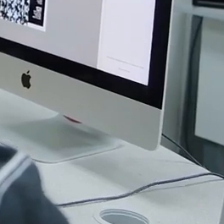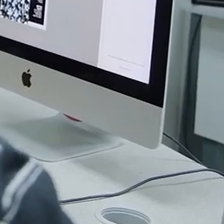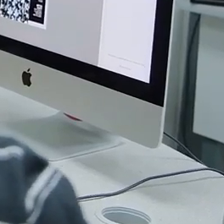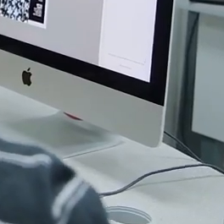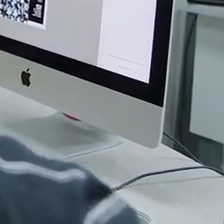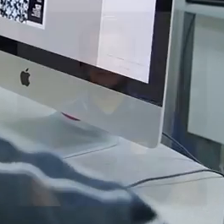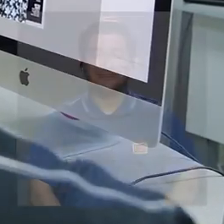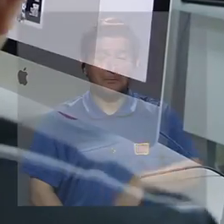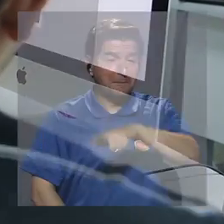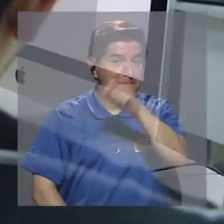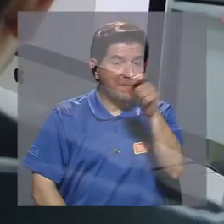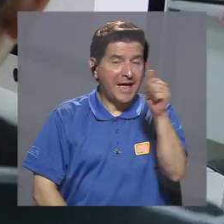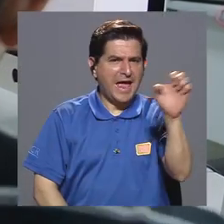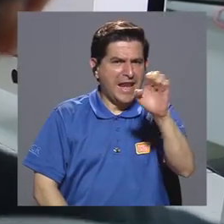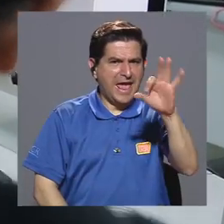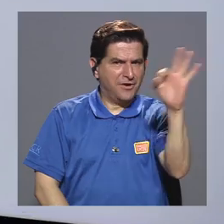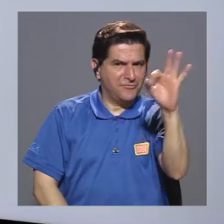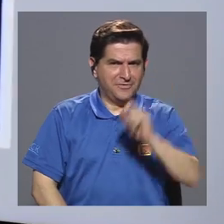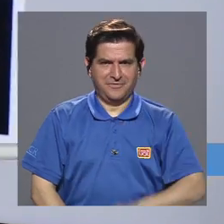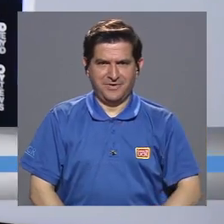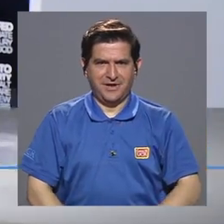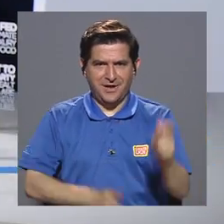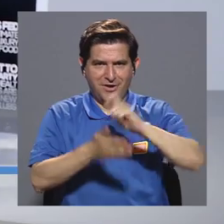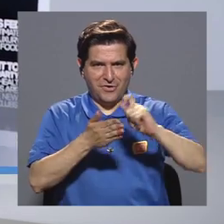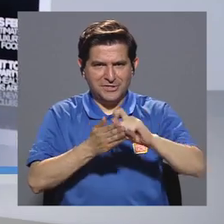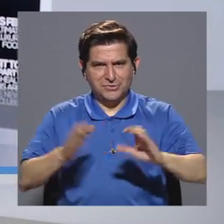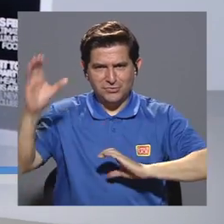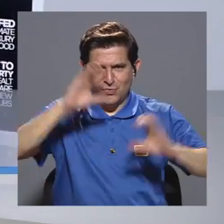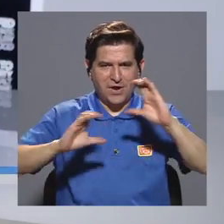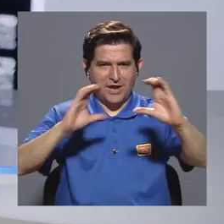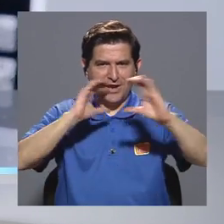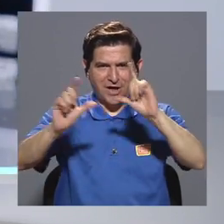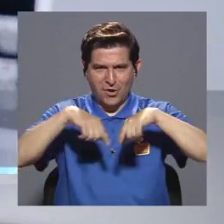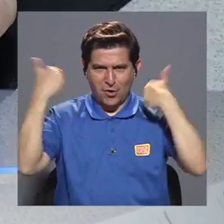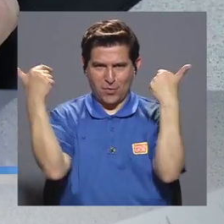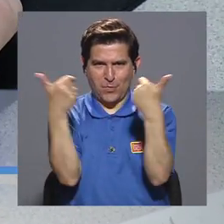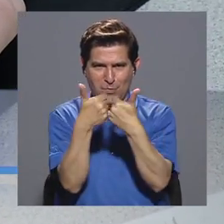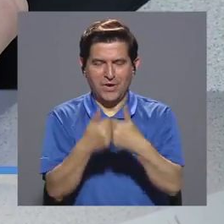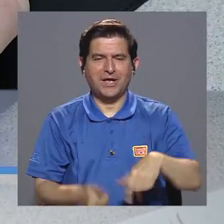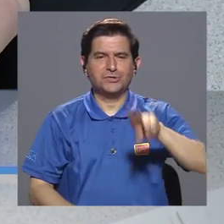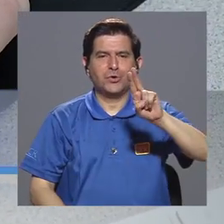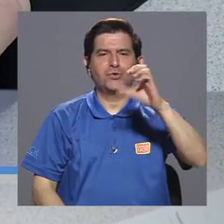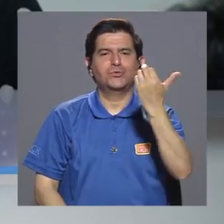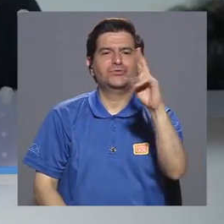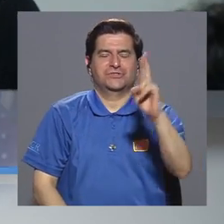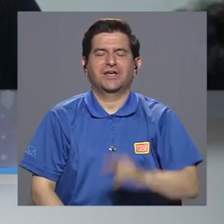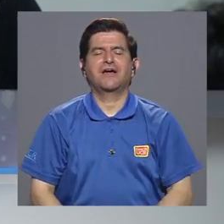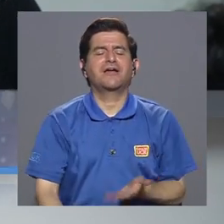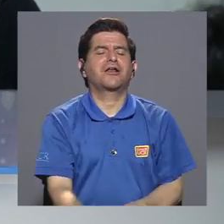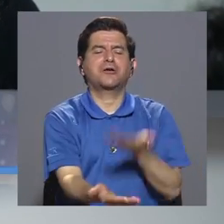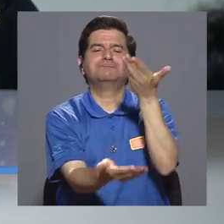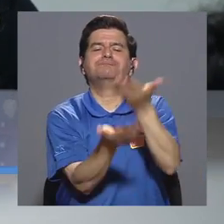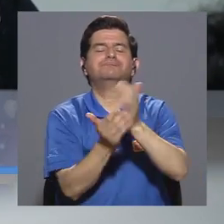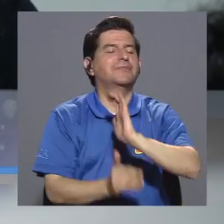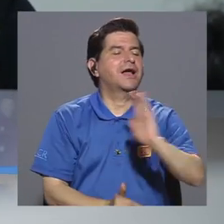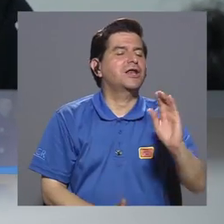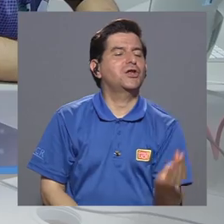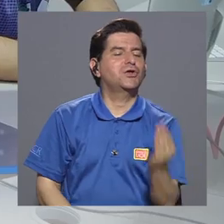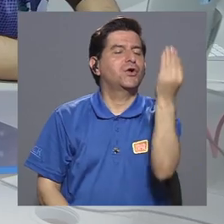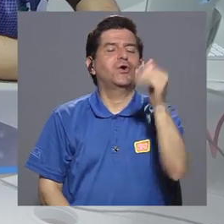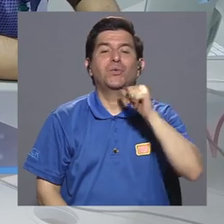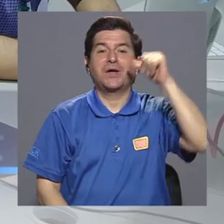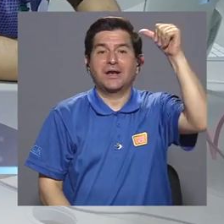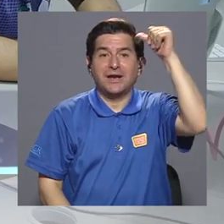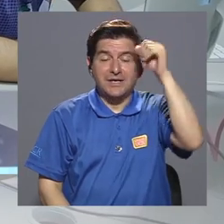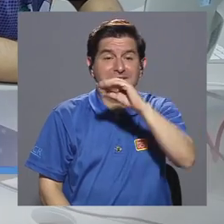Música Durante los meses de enero y febrero, la Escuela de Ciencias de la Comunicación Colectiva de la UCR ofrecerá a niños,